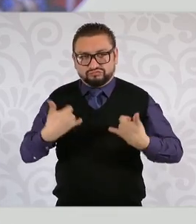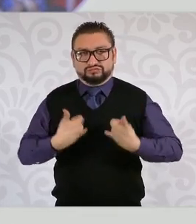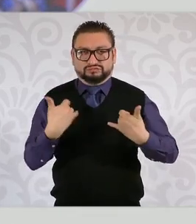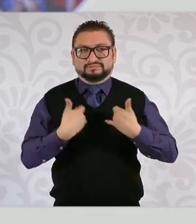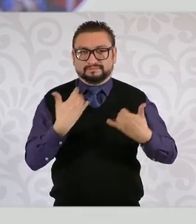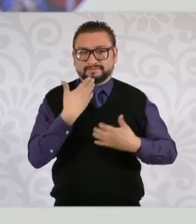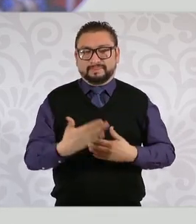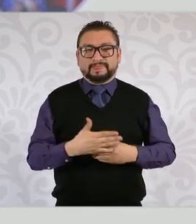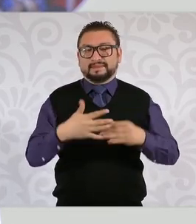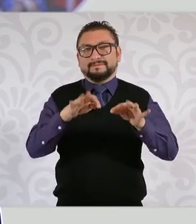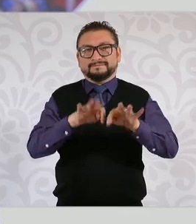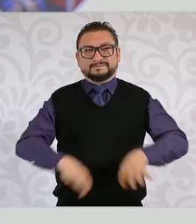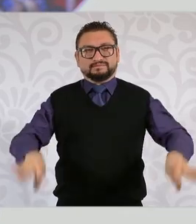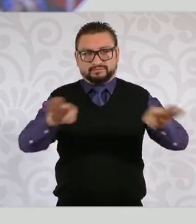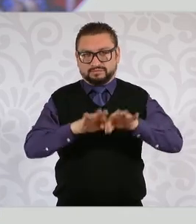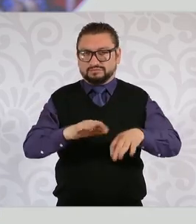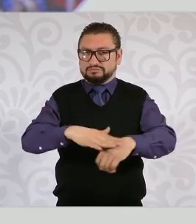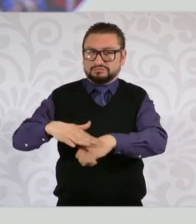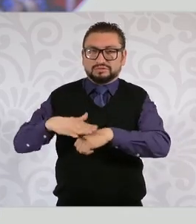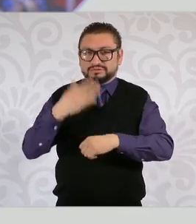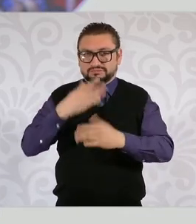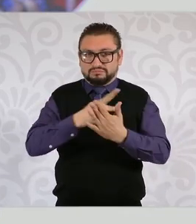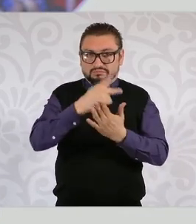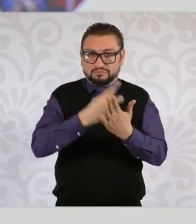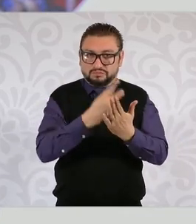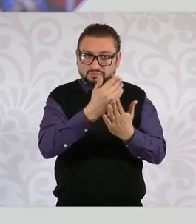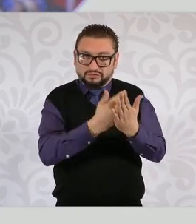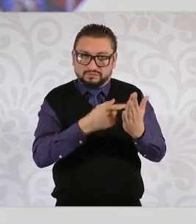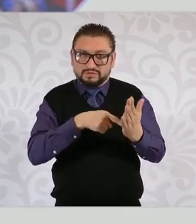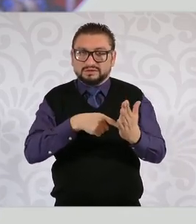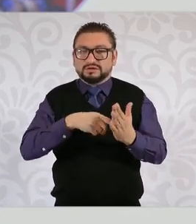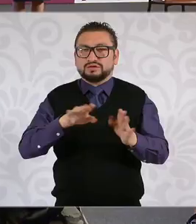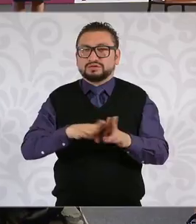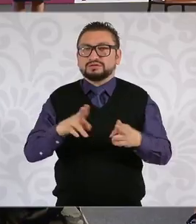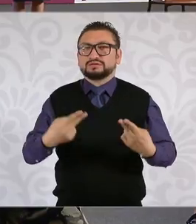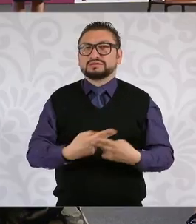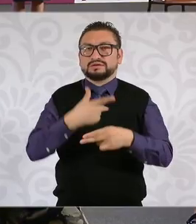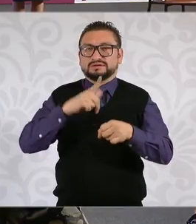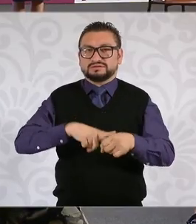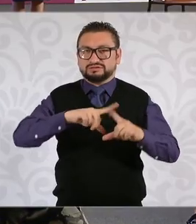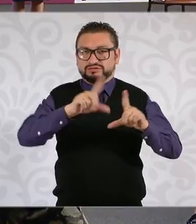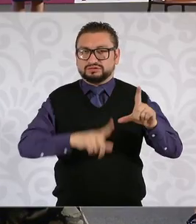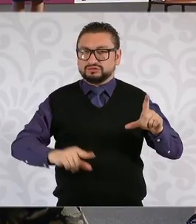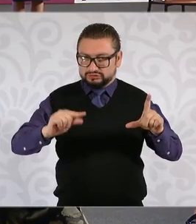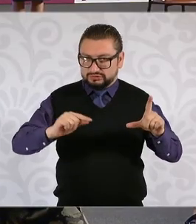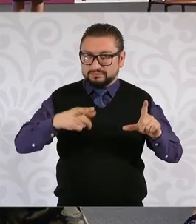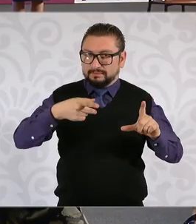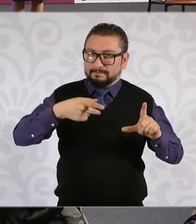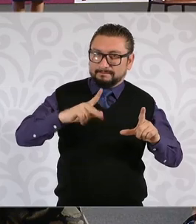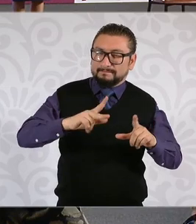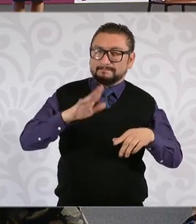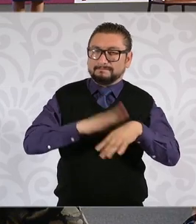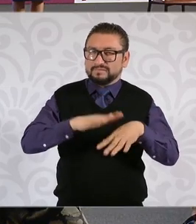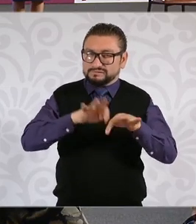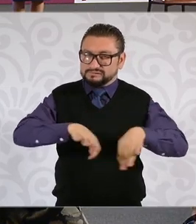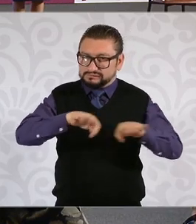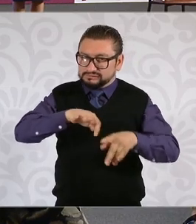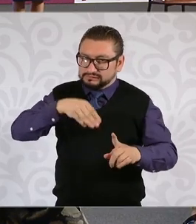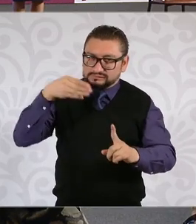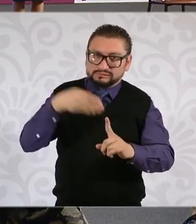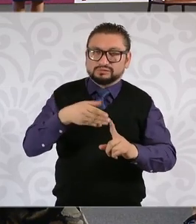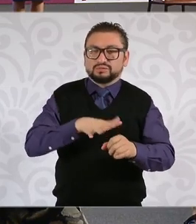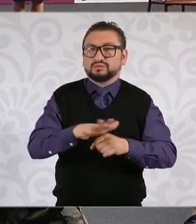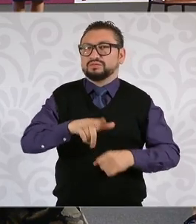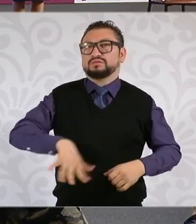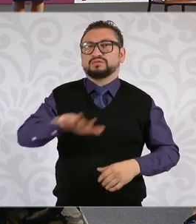importante aquí resaltar que este programa se aplica a nivel nacional, pero dándole preferencia y de atención